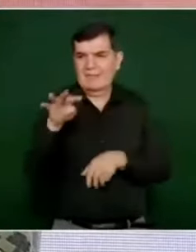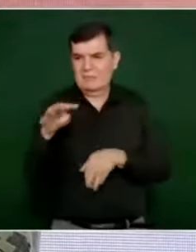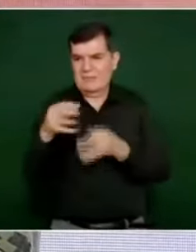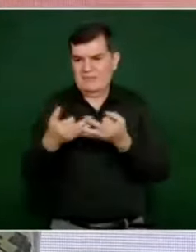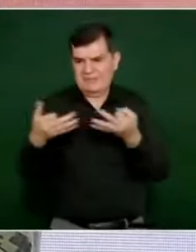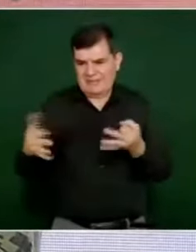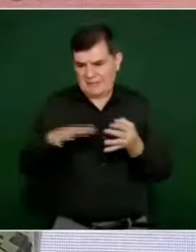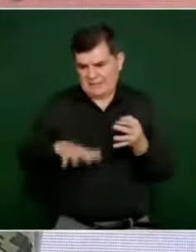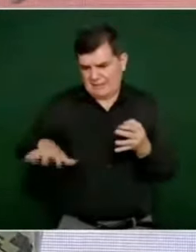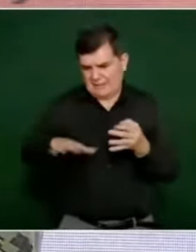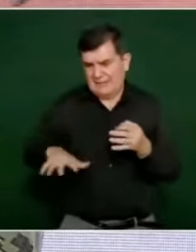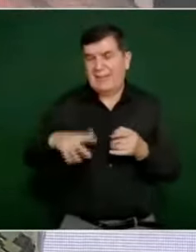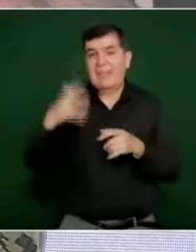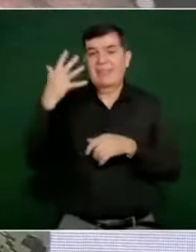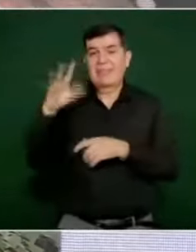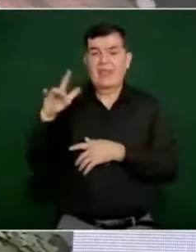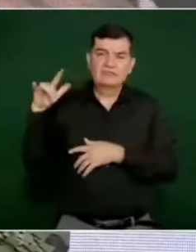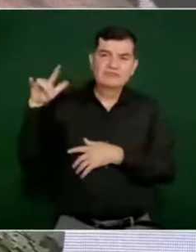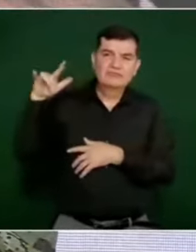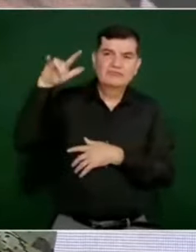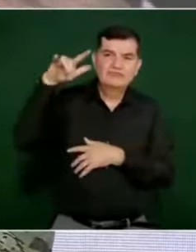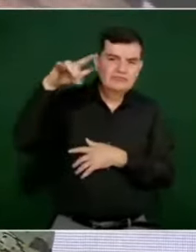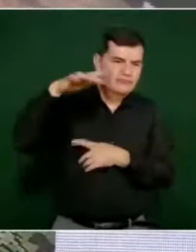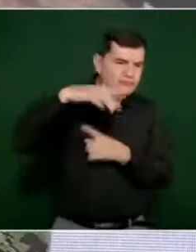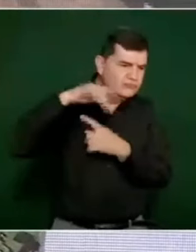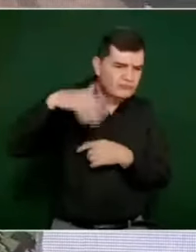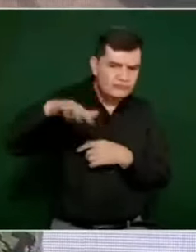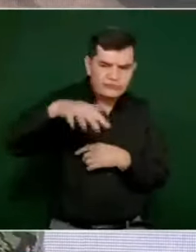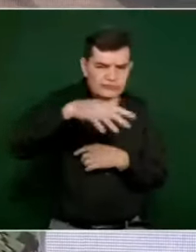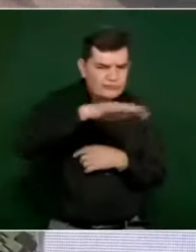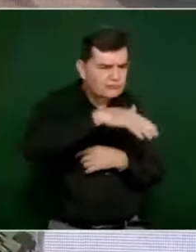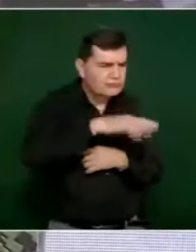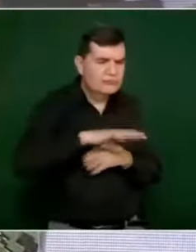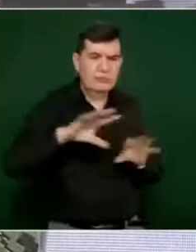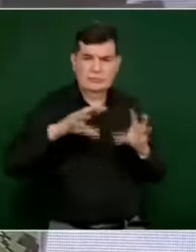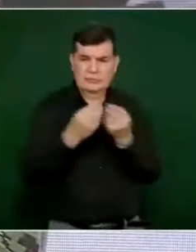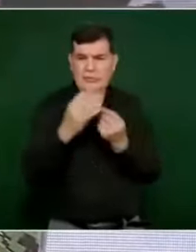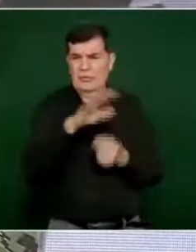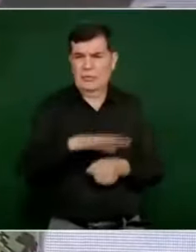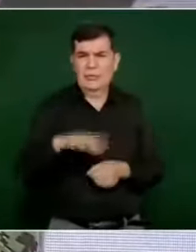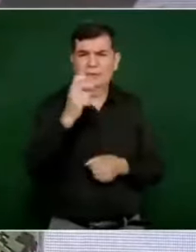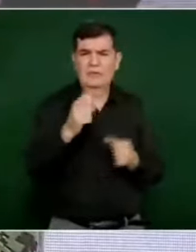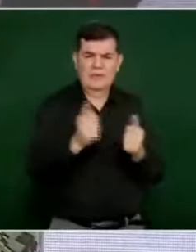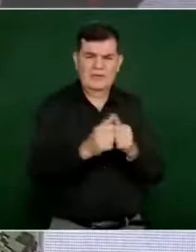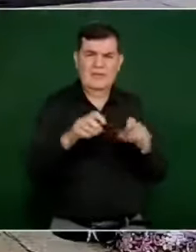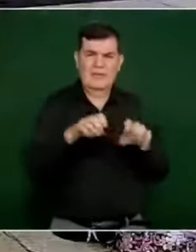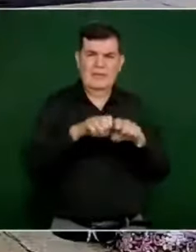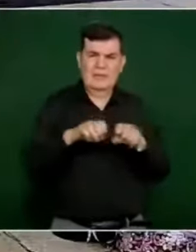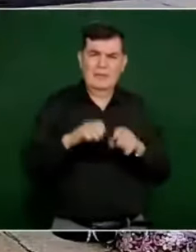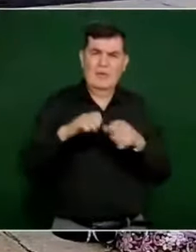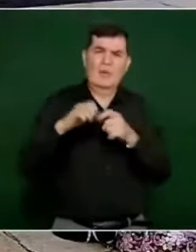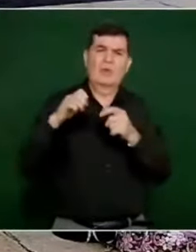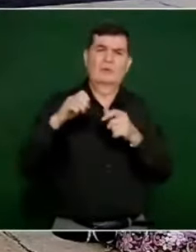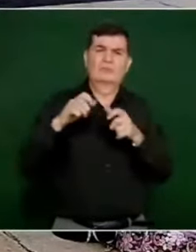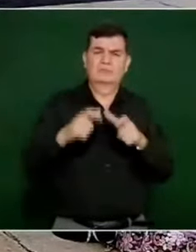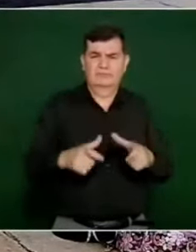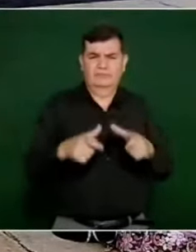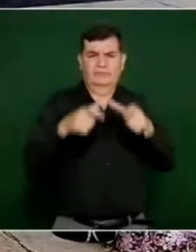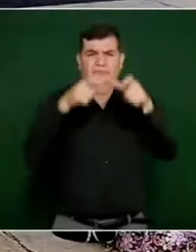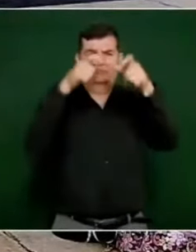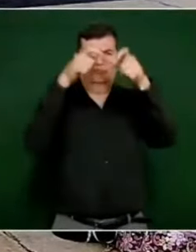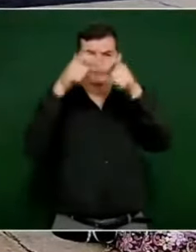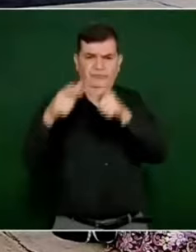y 10 aéreas. Y desde luego todo esto se ha fortalecido con equipos como son drones submarinos,